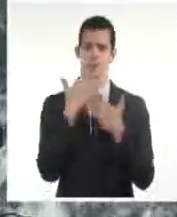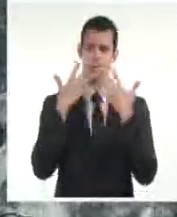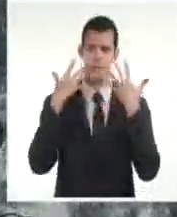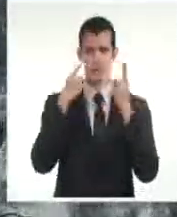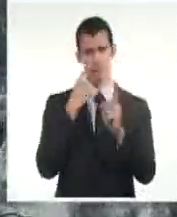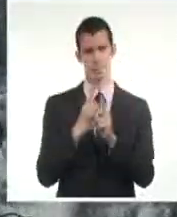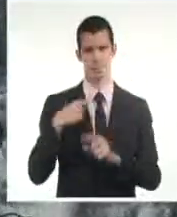y hasta bueno chau